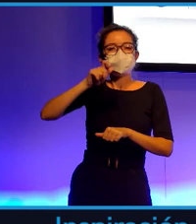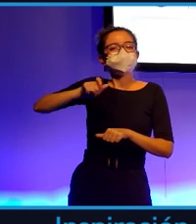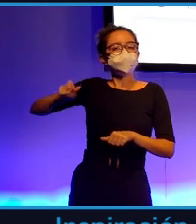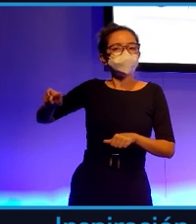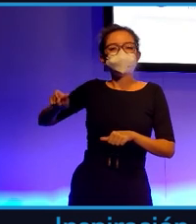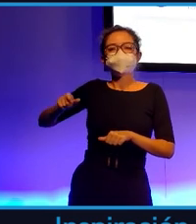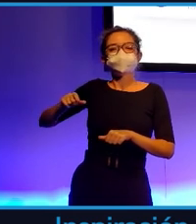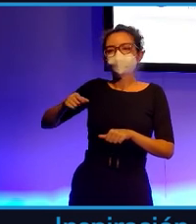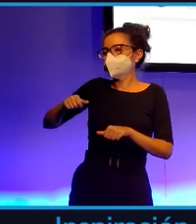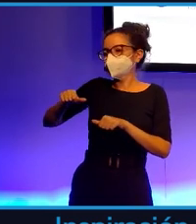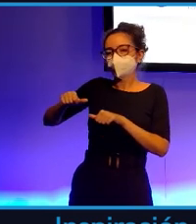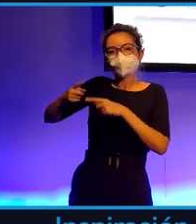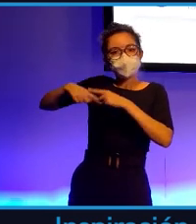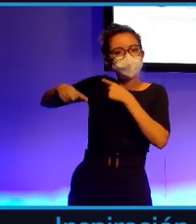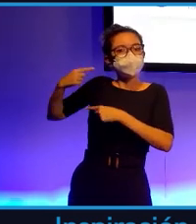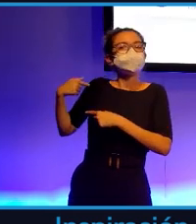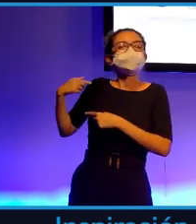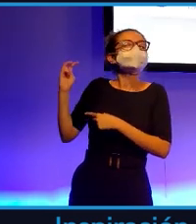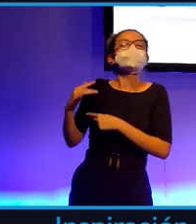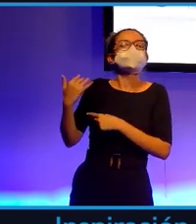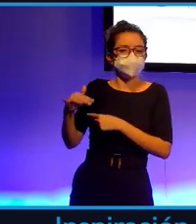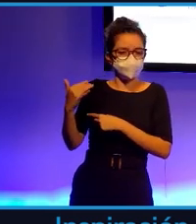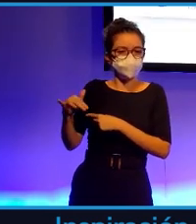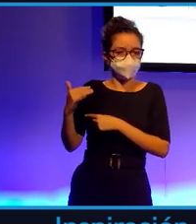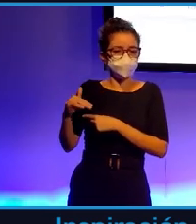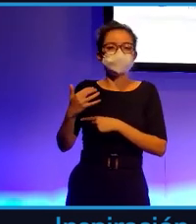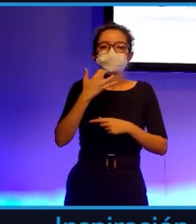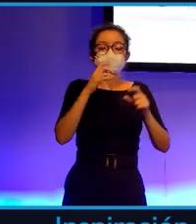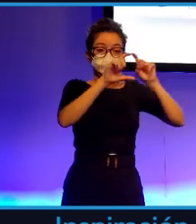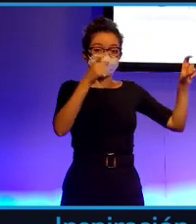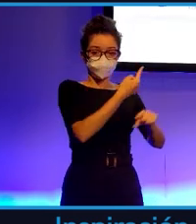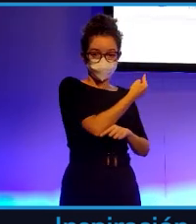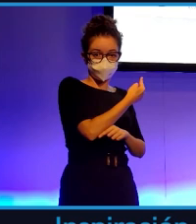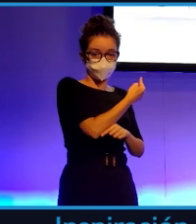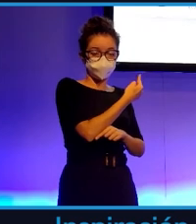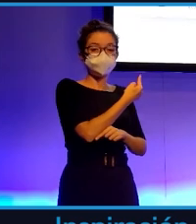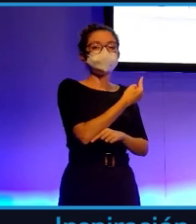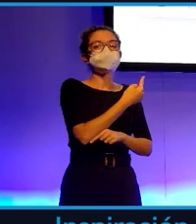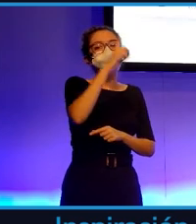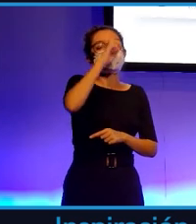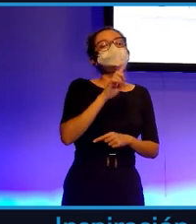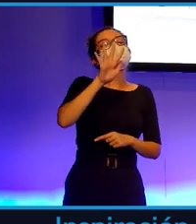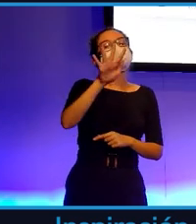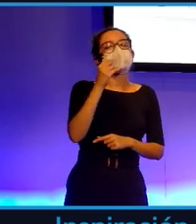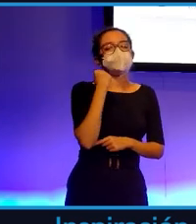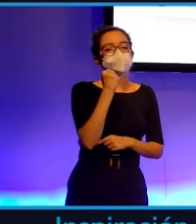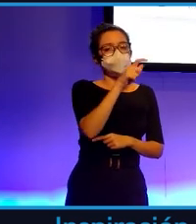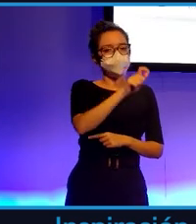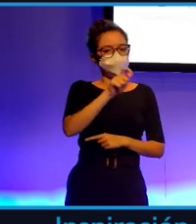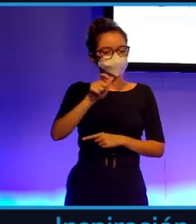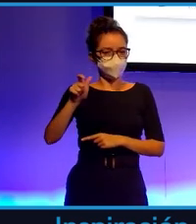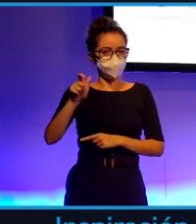Pues esta empresa 23andMe ha vendido el perfil de 5 millones de personas a una de las top